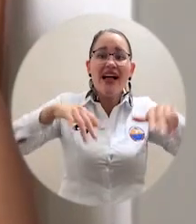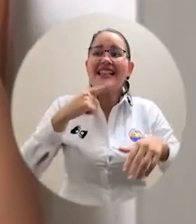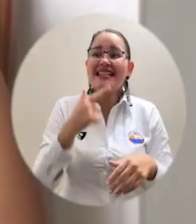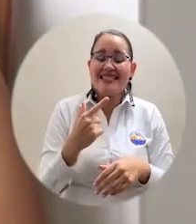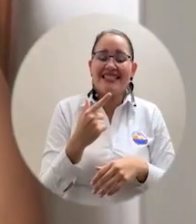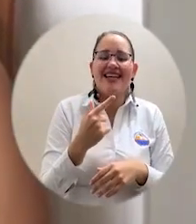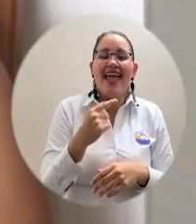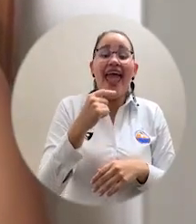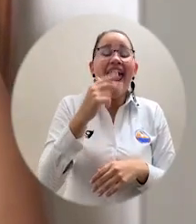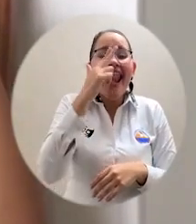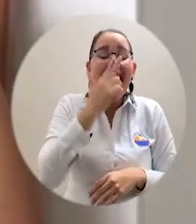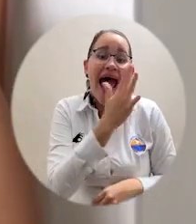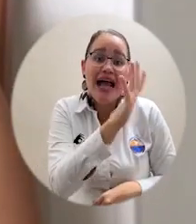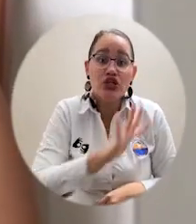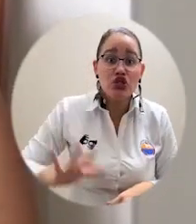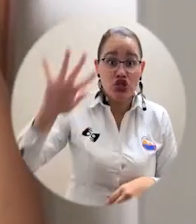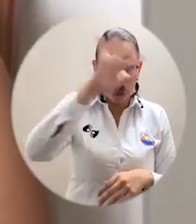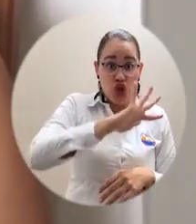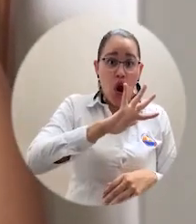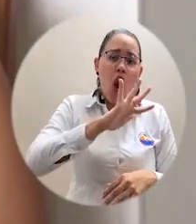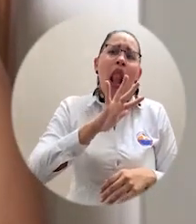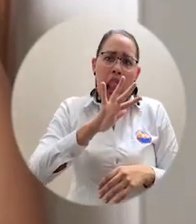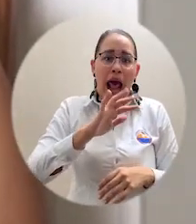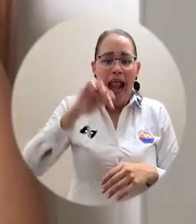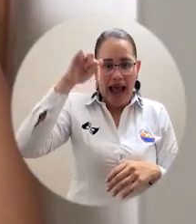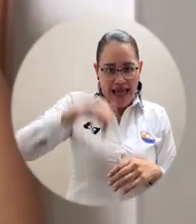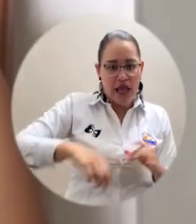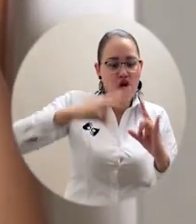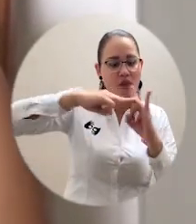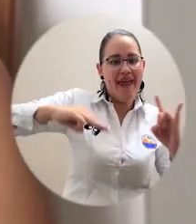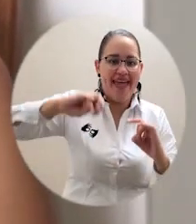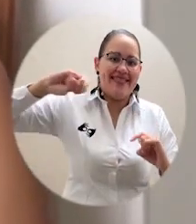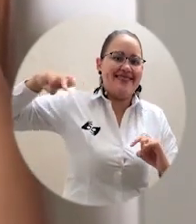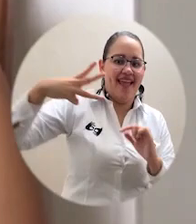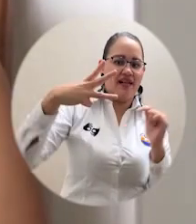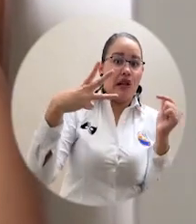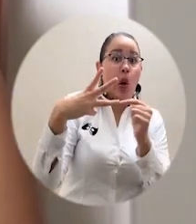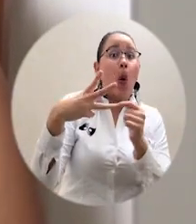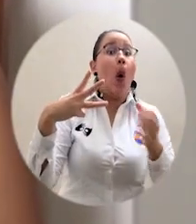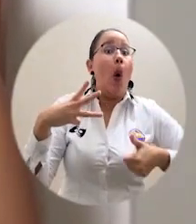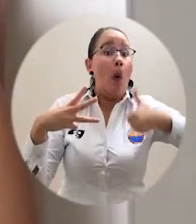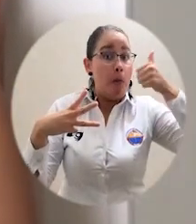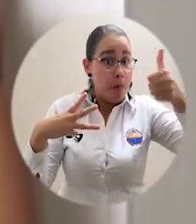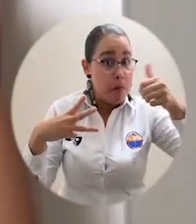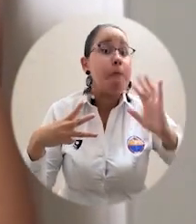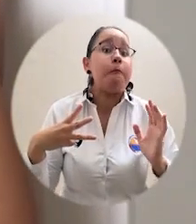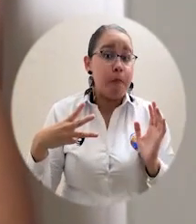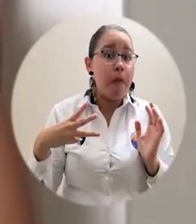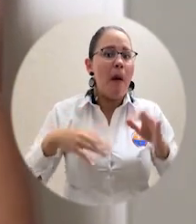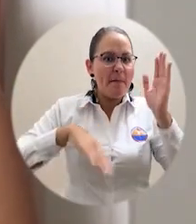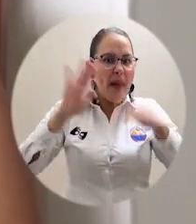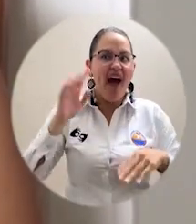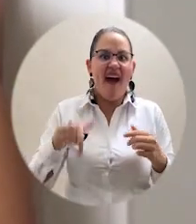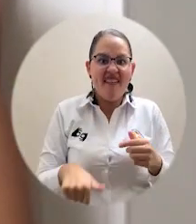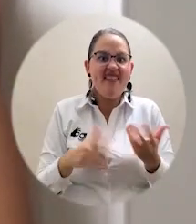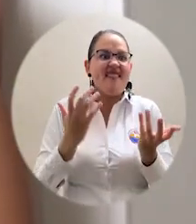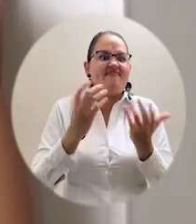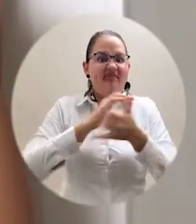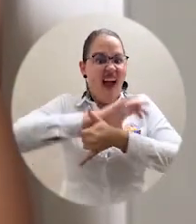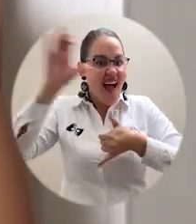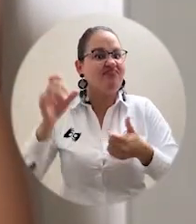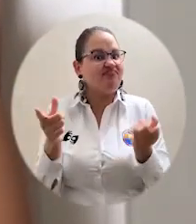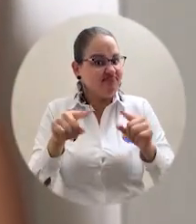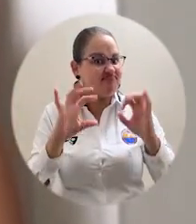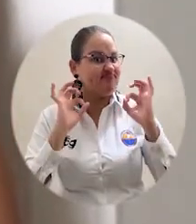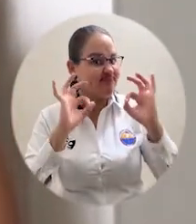pública como número 13 a nivel nacional y número 1 en el Magdalena y en las instituciones de educación superior pública de la